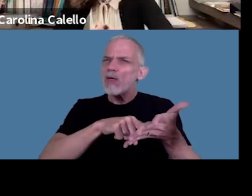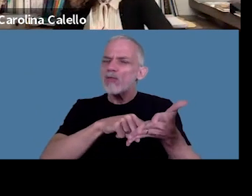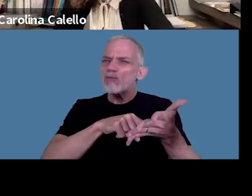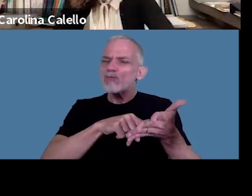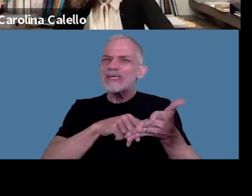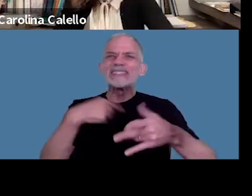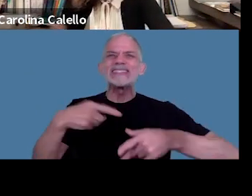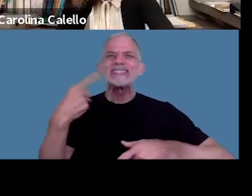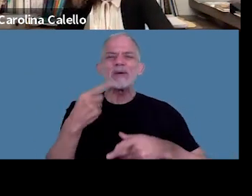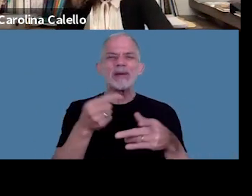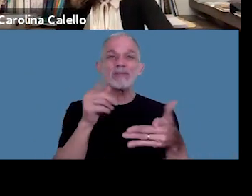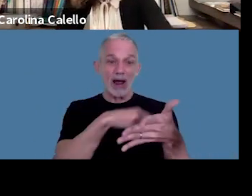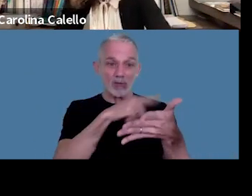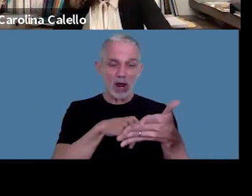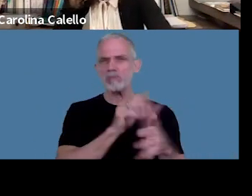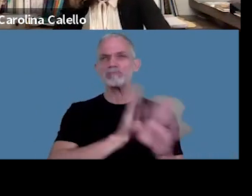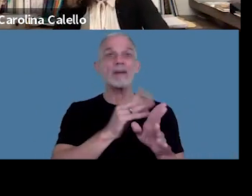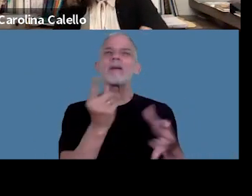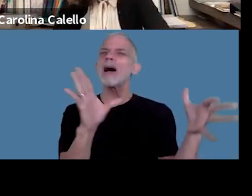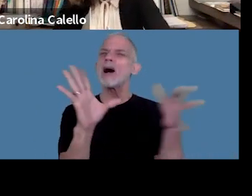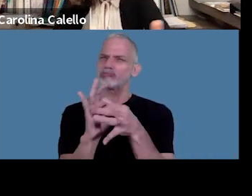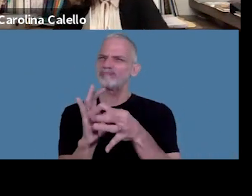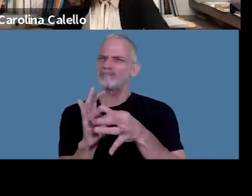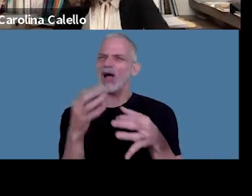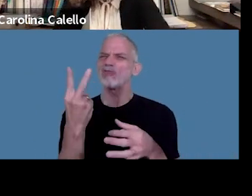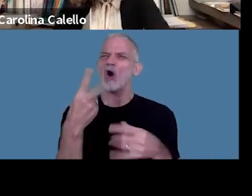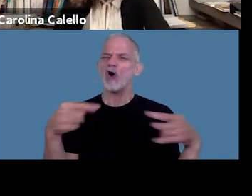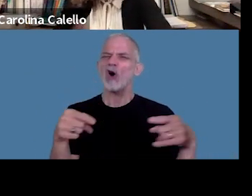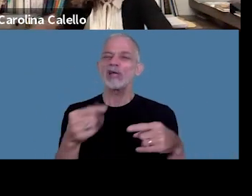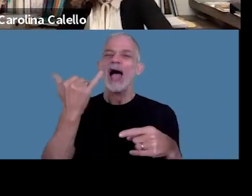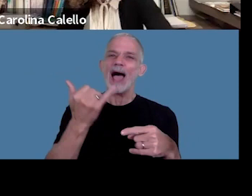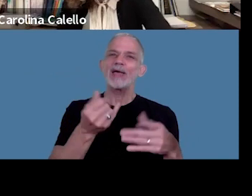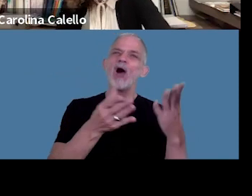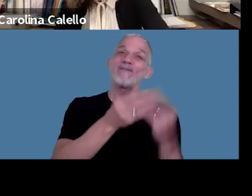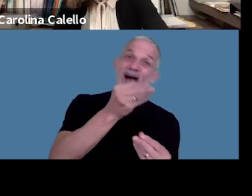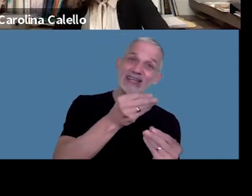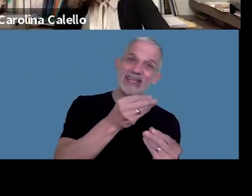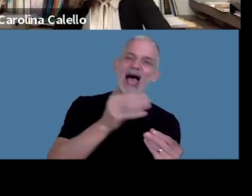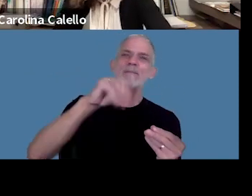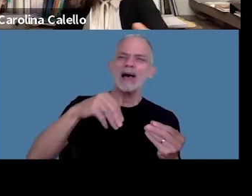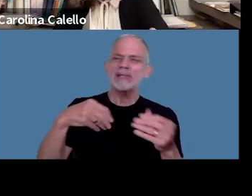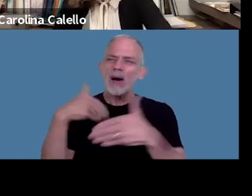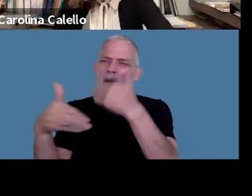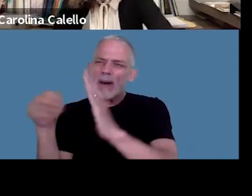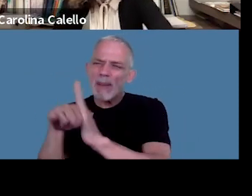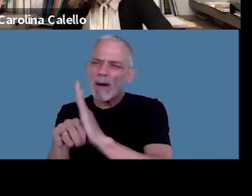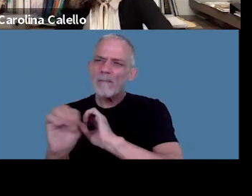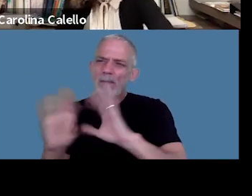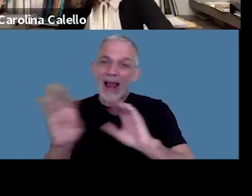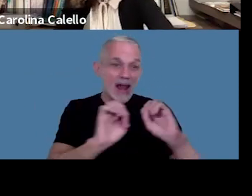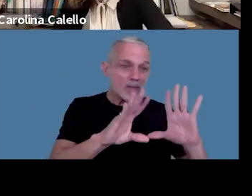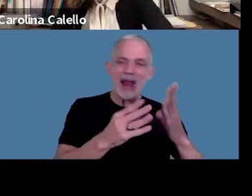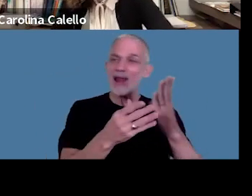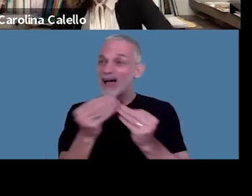en combinación es decir en general aparece un vicio en la causa y también en el procedimiento y como la